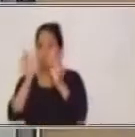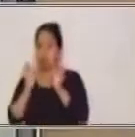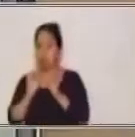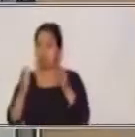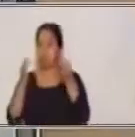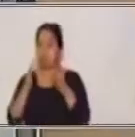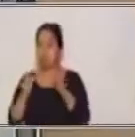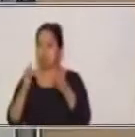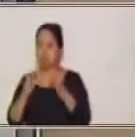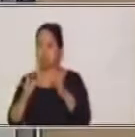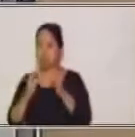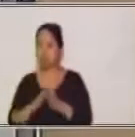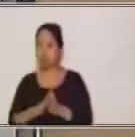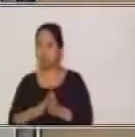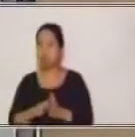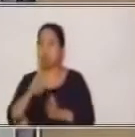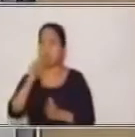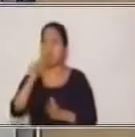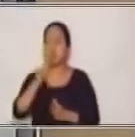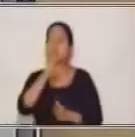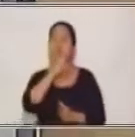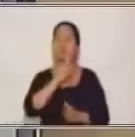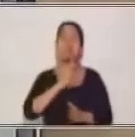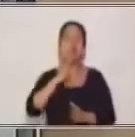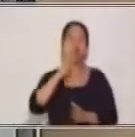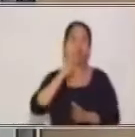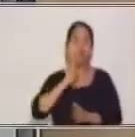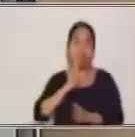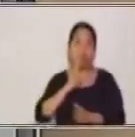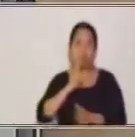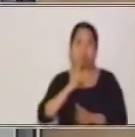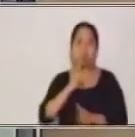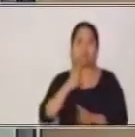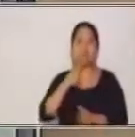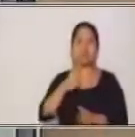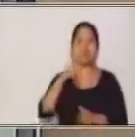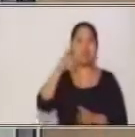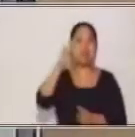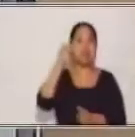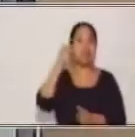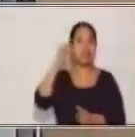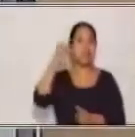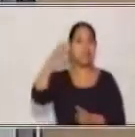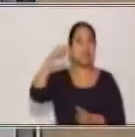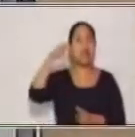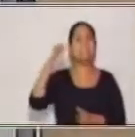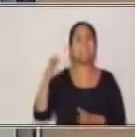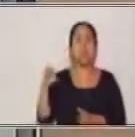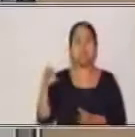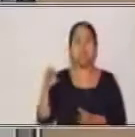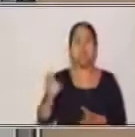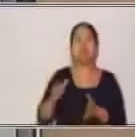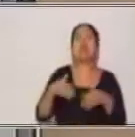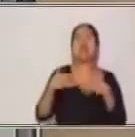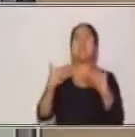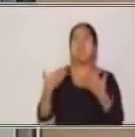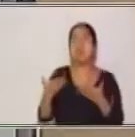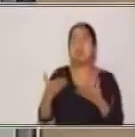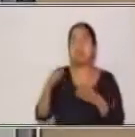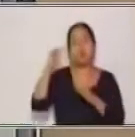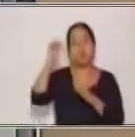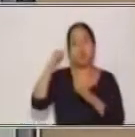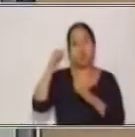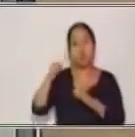Ahora, si el verbo se expresa como dígame, ¿qué le pareció el video? Estamos